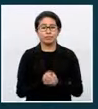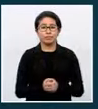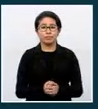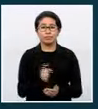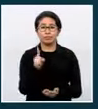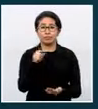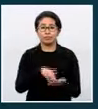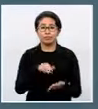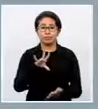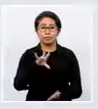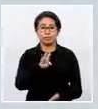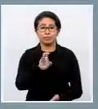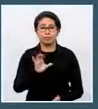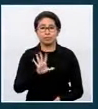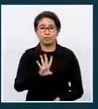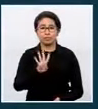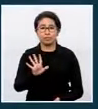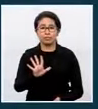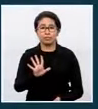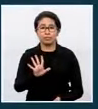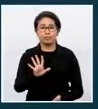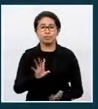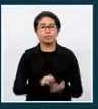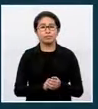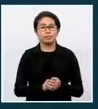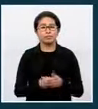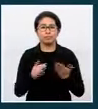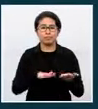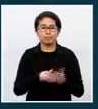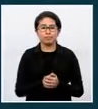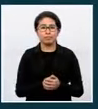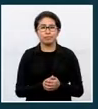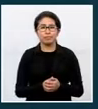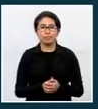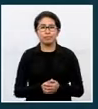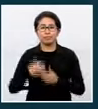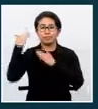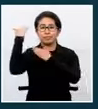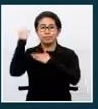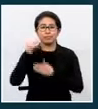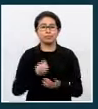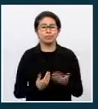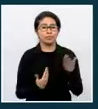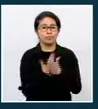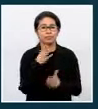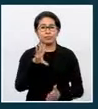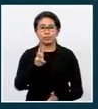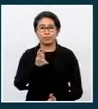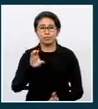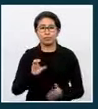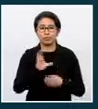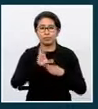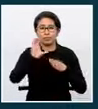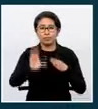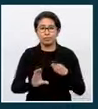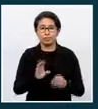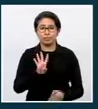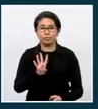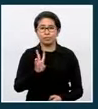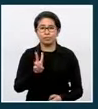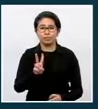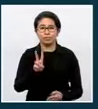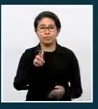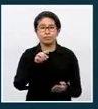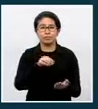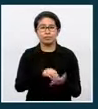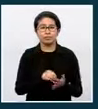.724 decesos. Datos por departamento. Santa Cruz, nuevos contagios 600. Total 24